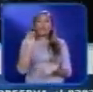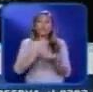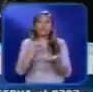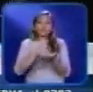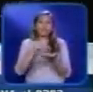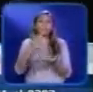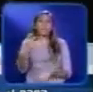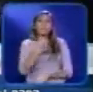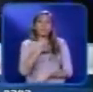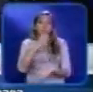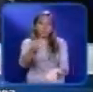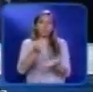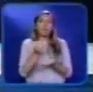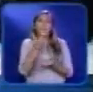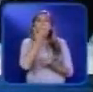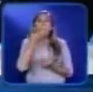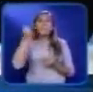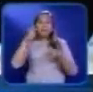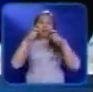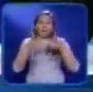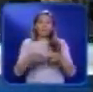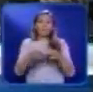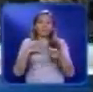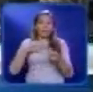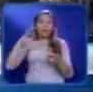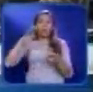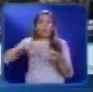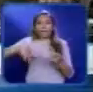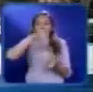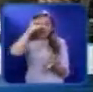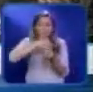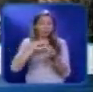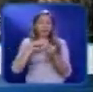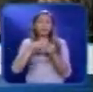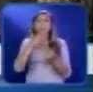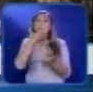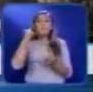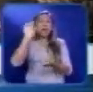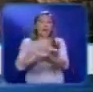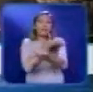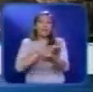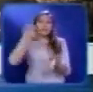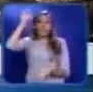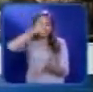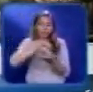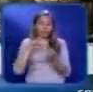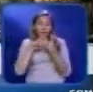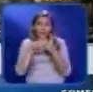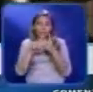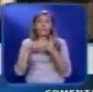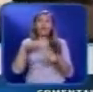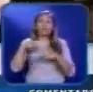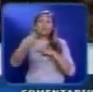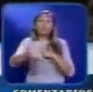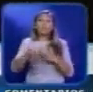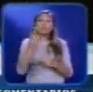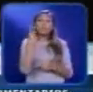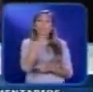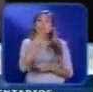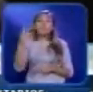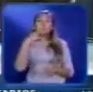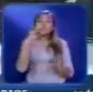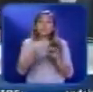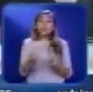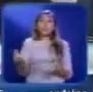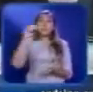los rubros Mejor Álbum Urbano del Año y Mejor Canción Urbana del Año Solo queda esperar las nominaciones oficiales pautadas para el próximo 22 de